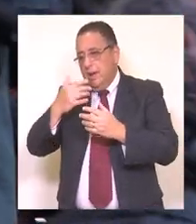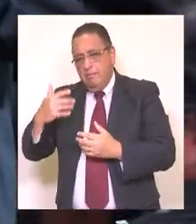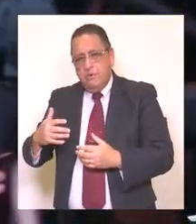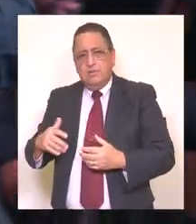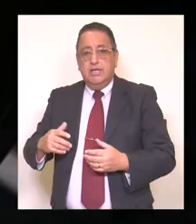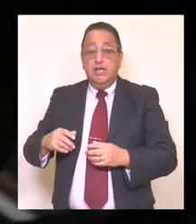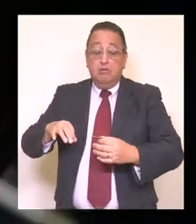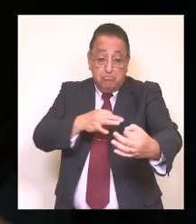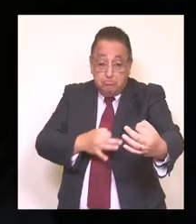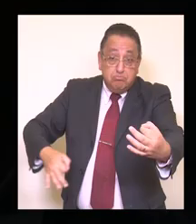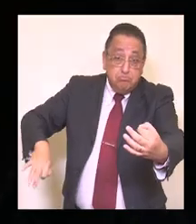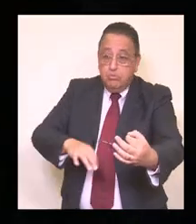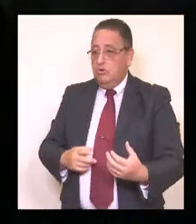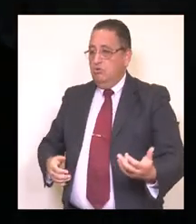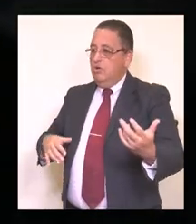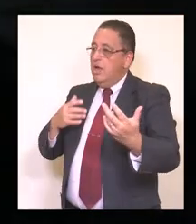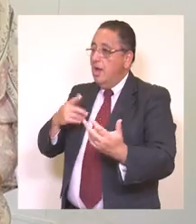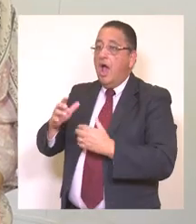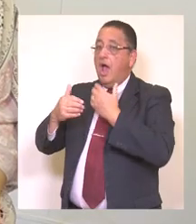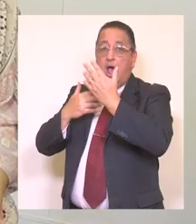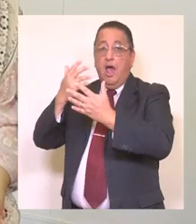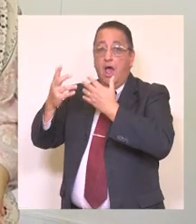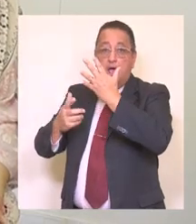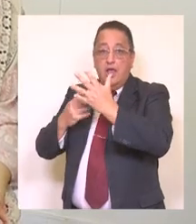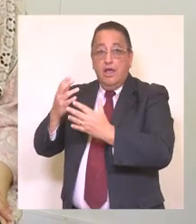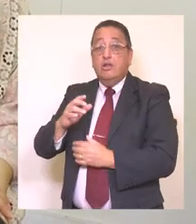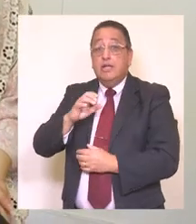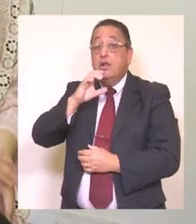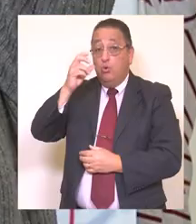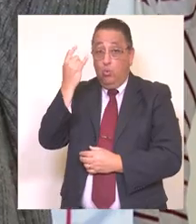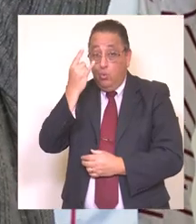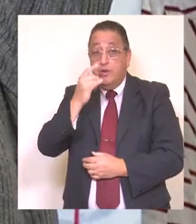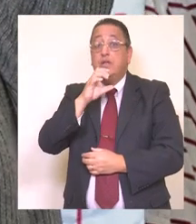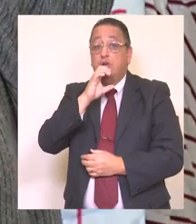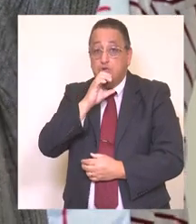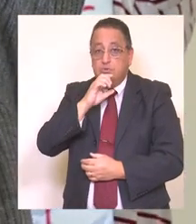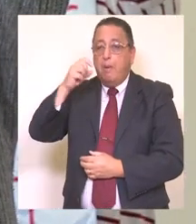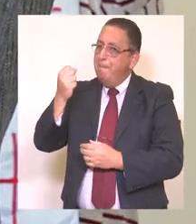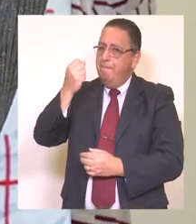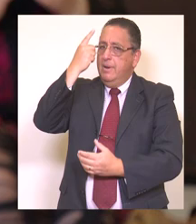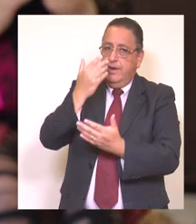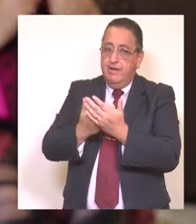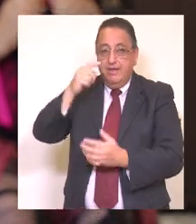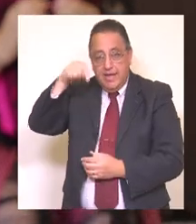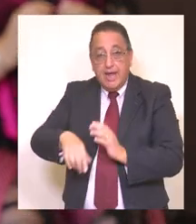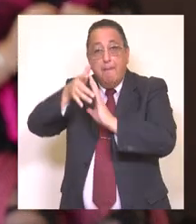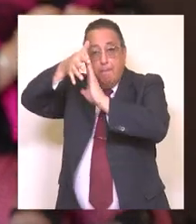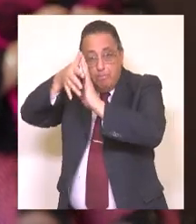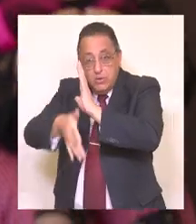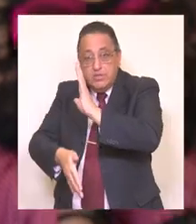de Concepción por primera vez en nuestra comuna. A través del convenio que tenemos con el corredor Bio Bio